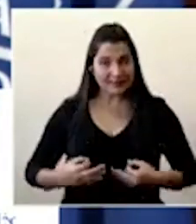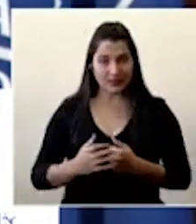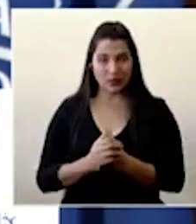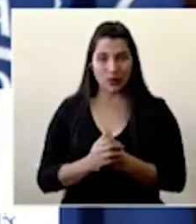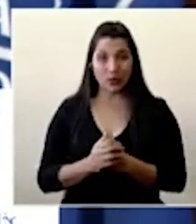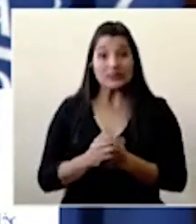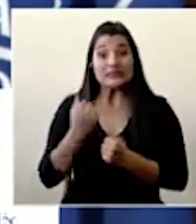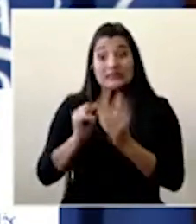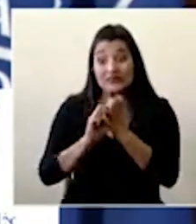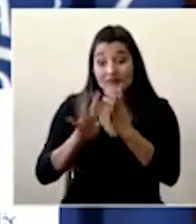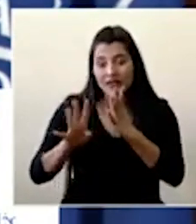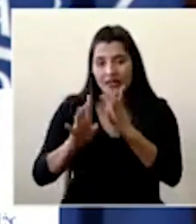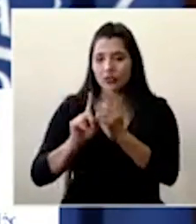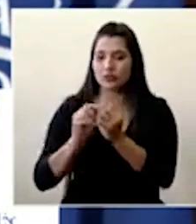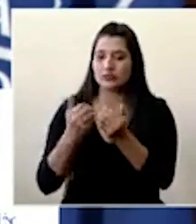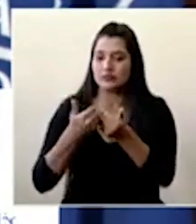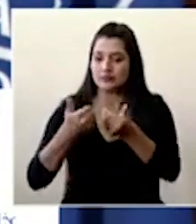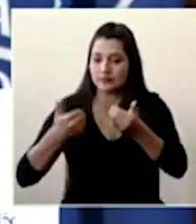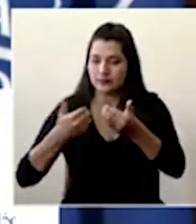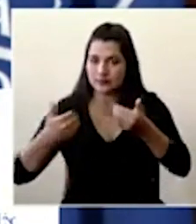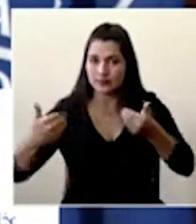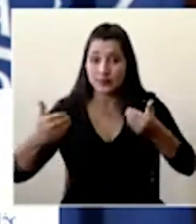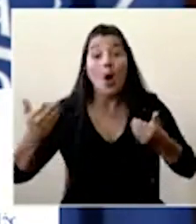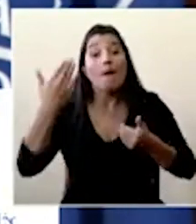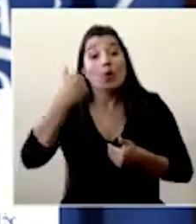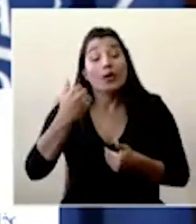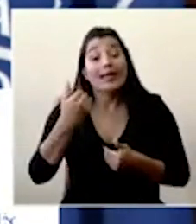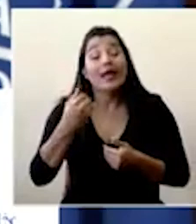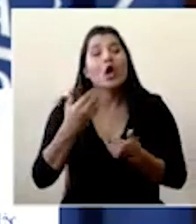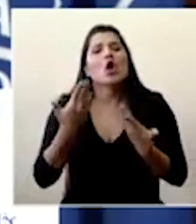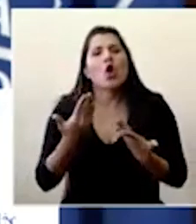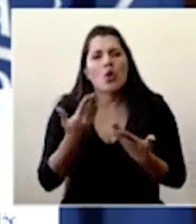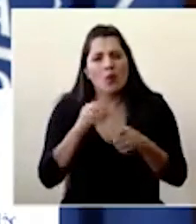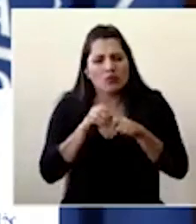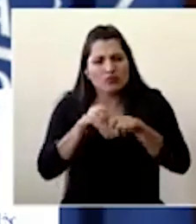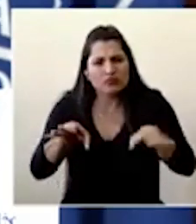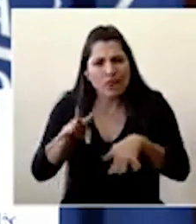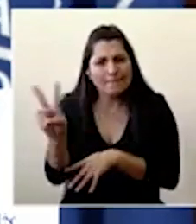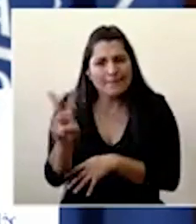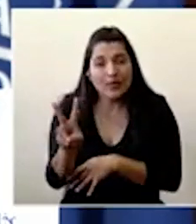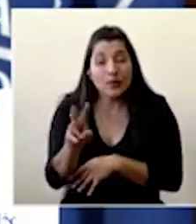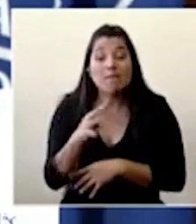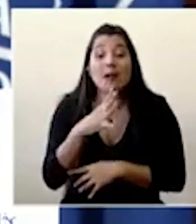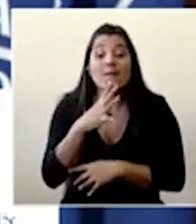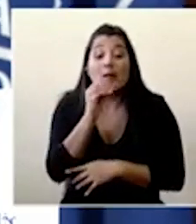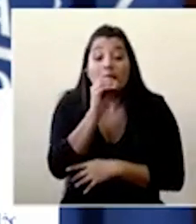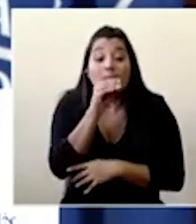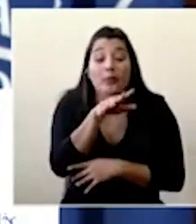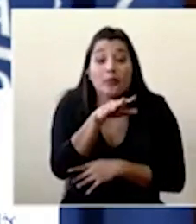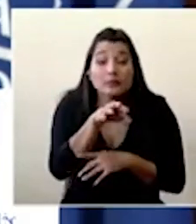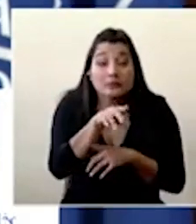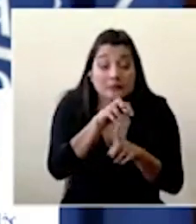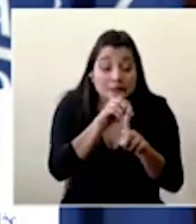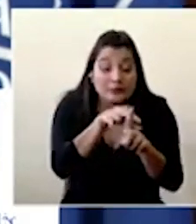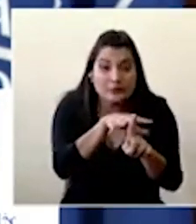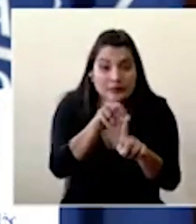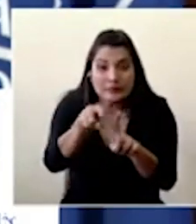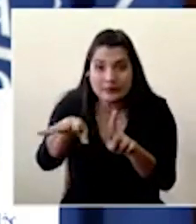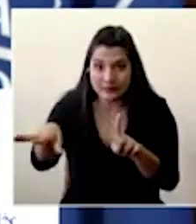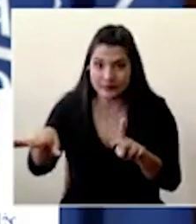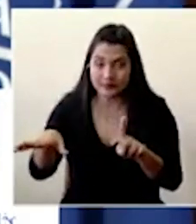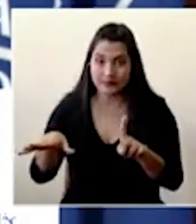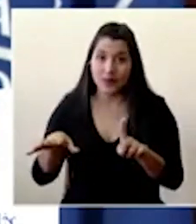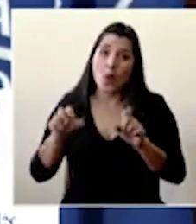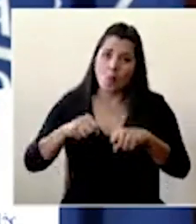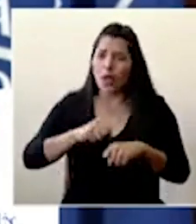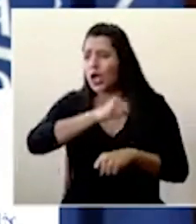enfermedad se transmite por las gotitas de saliva que mayoritariamente van en estornuros y todos pero también incluso puede ser a través